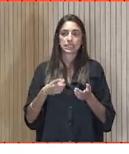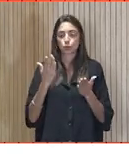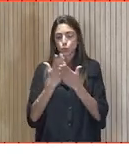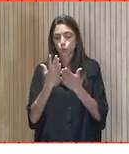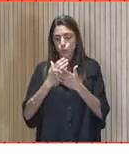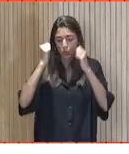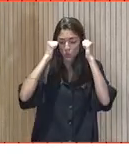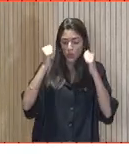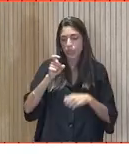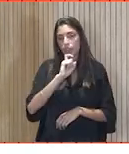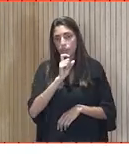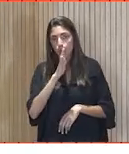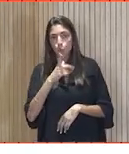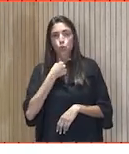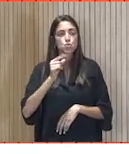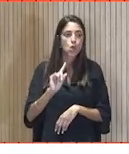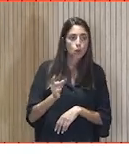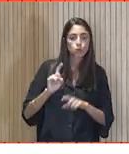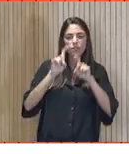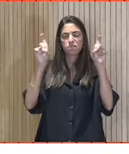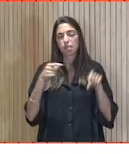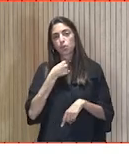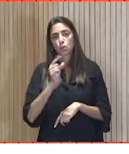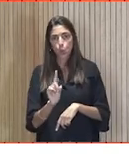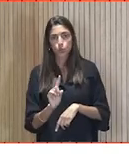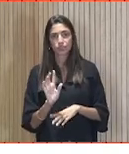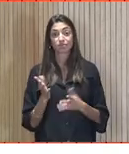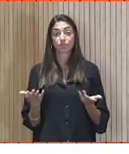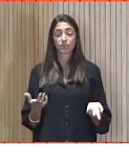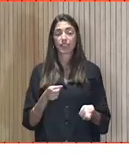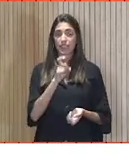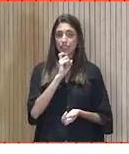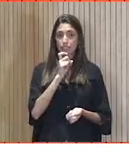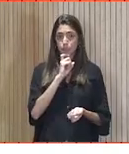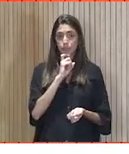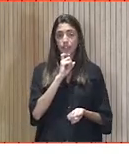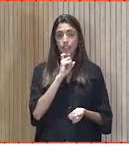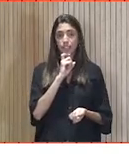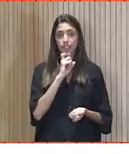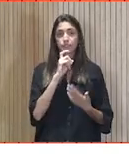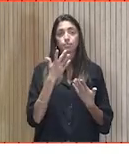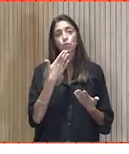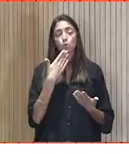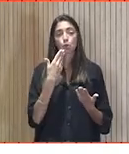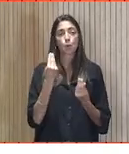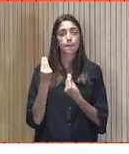porque a lo mejor no le gusta la informática y demás, es un poco difícil el tener esa doble